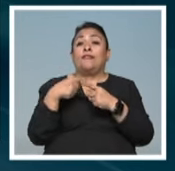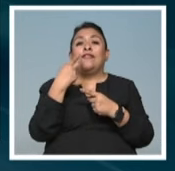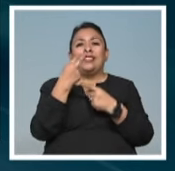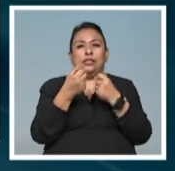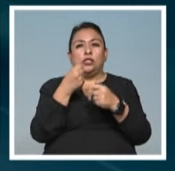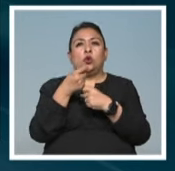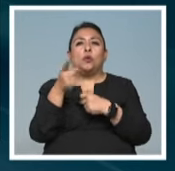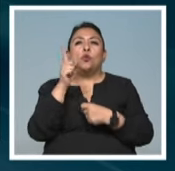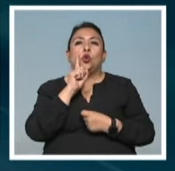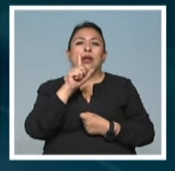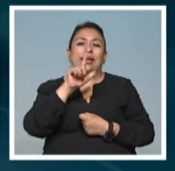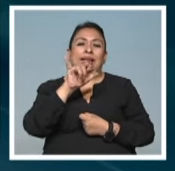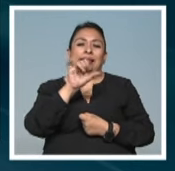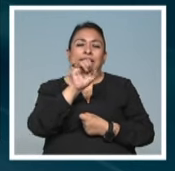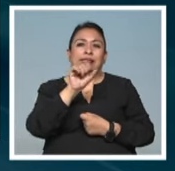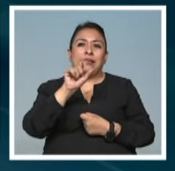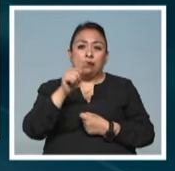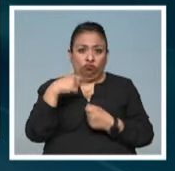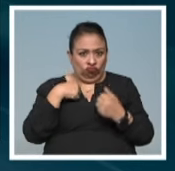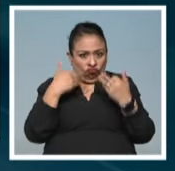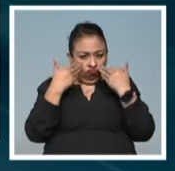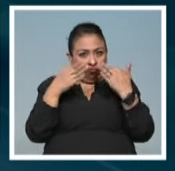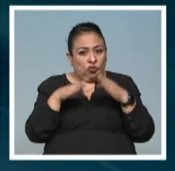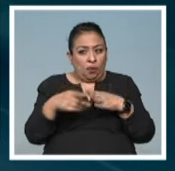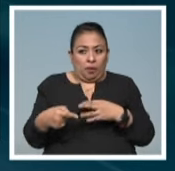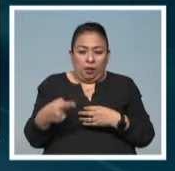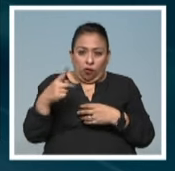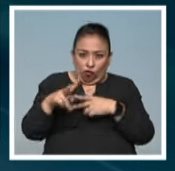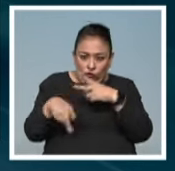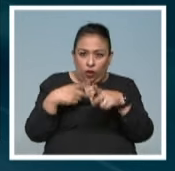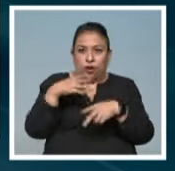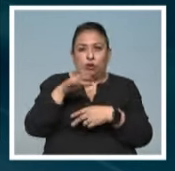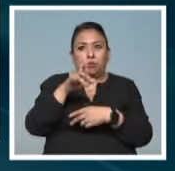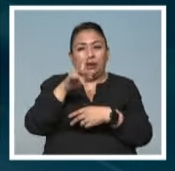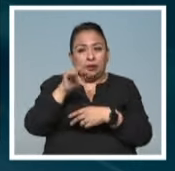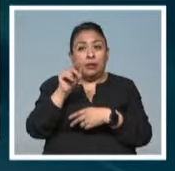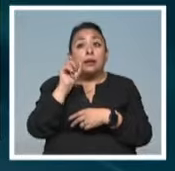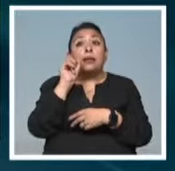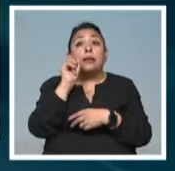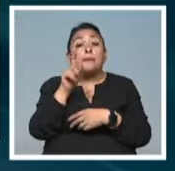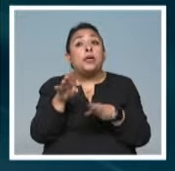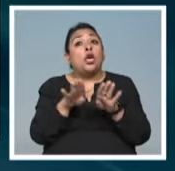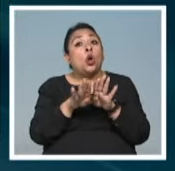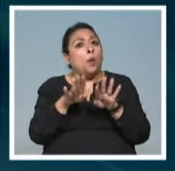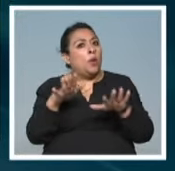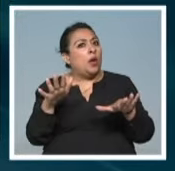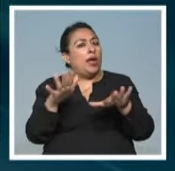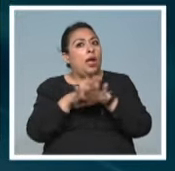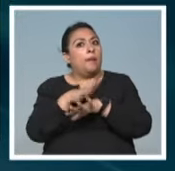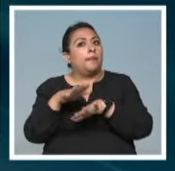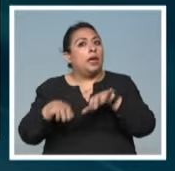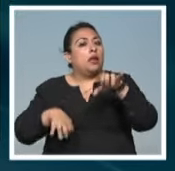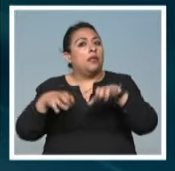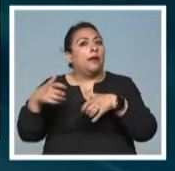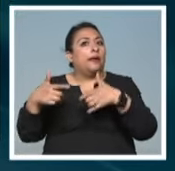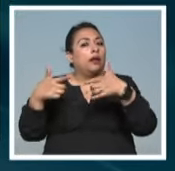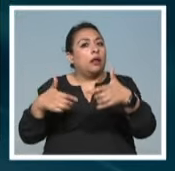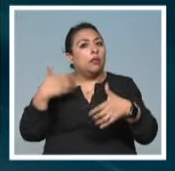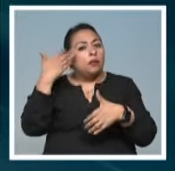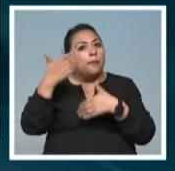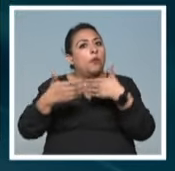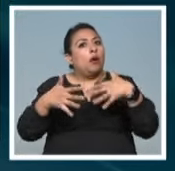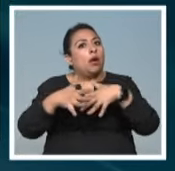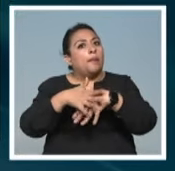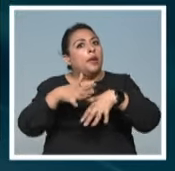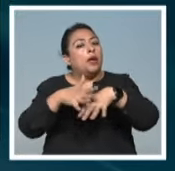años, Lisette Cotera ha sido testigo del crecimiento de quienes acudieron a la Matatena, pero también de cómo han cambiado las generaciones con el paso del tiempo